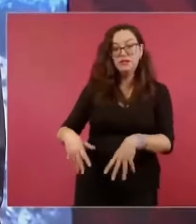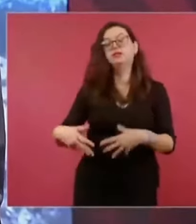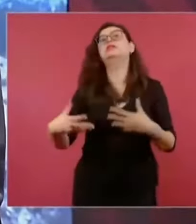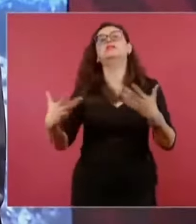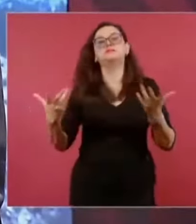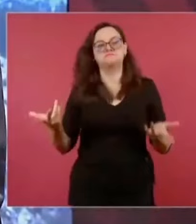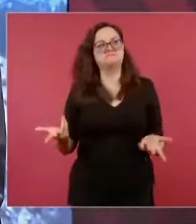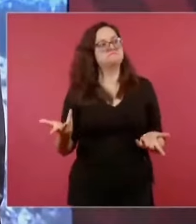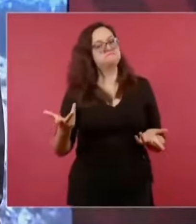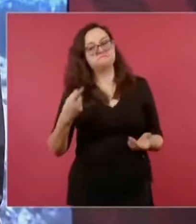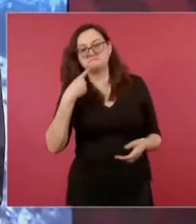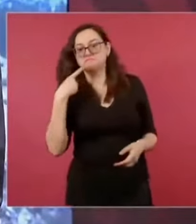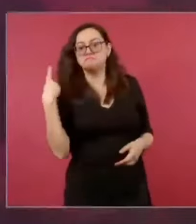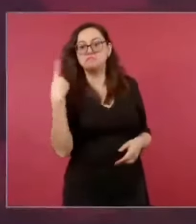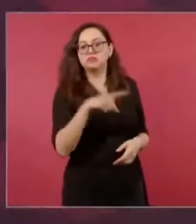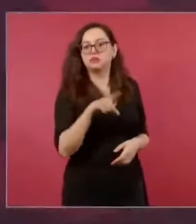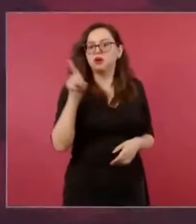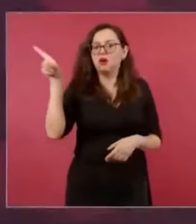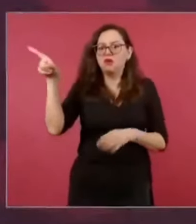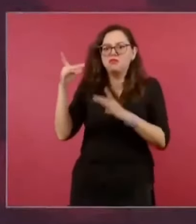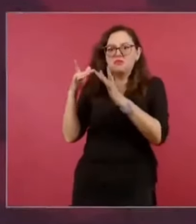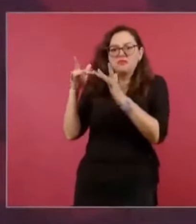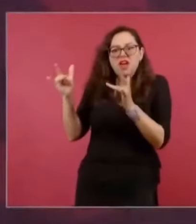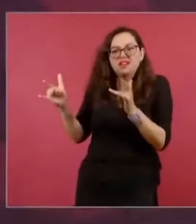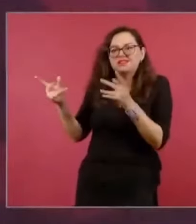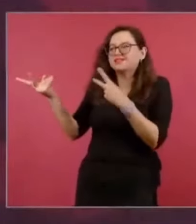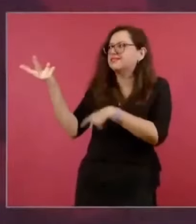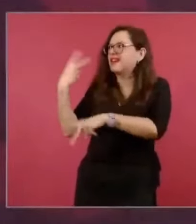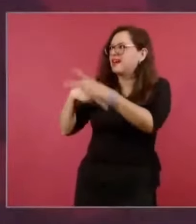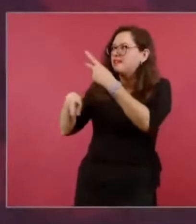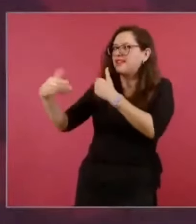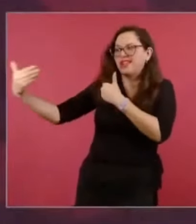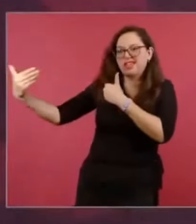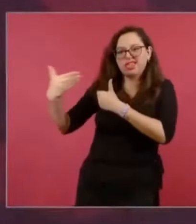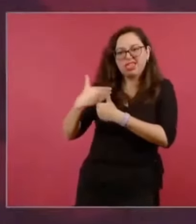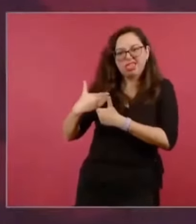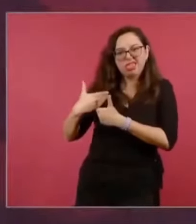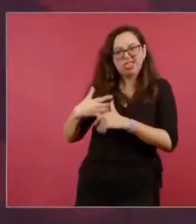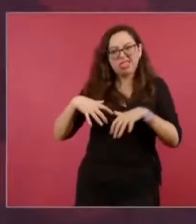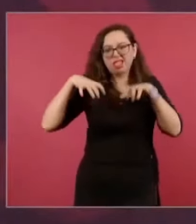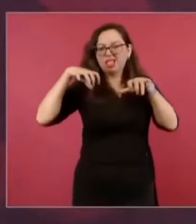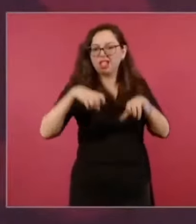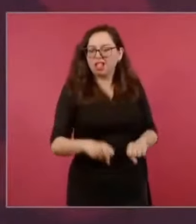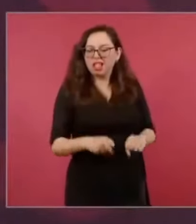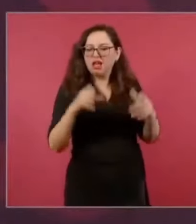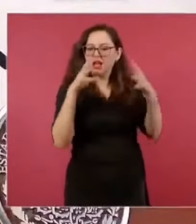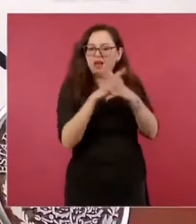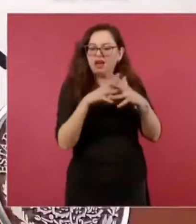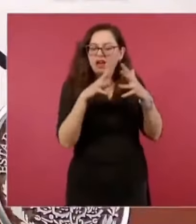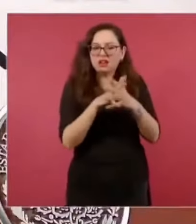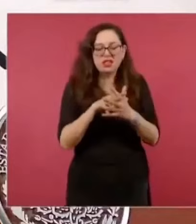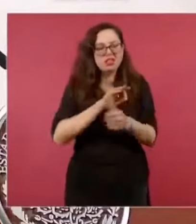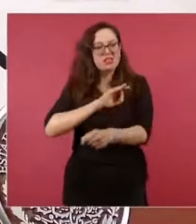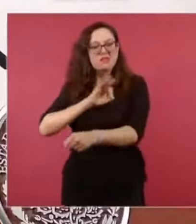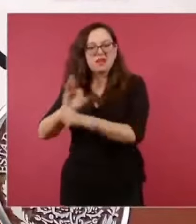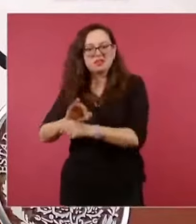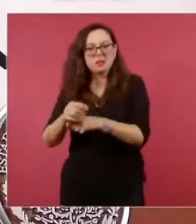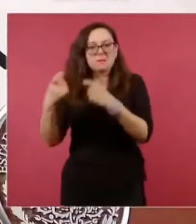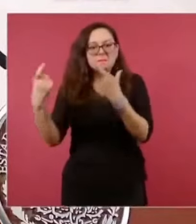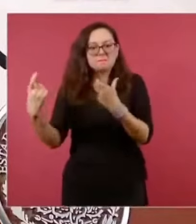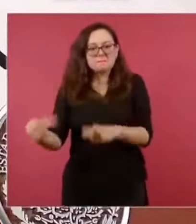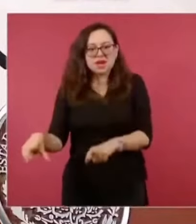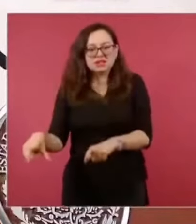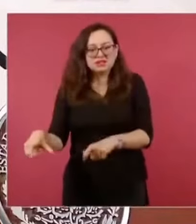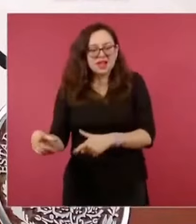a esa intervención usted le conoció a esa guerra. 600 mil pesos. 600